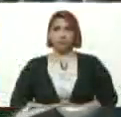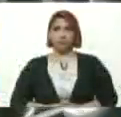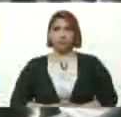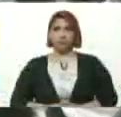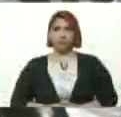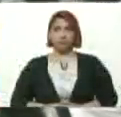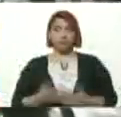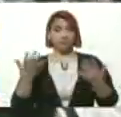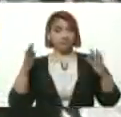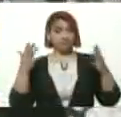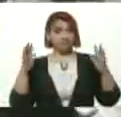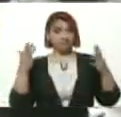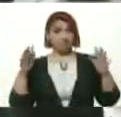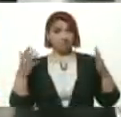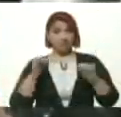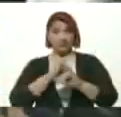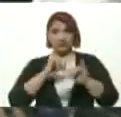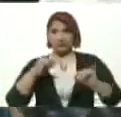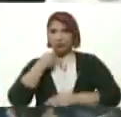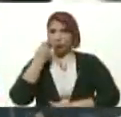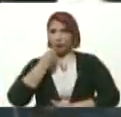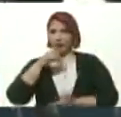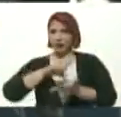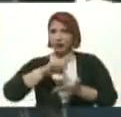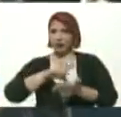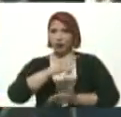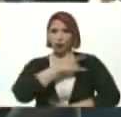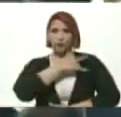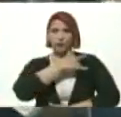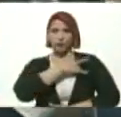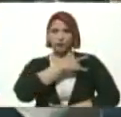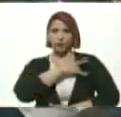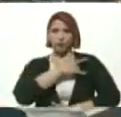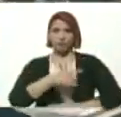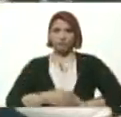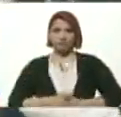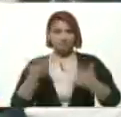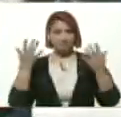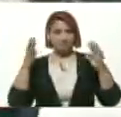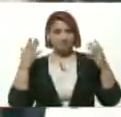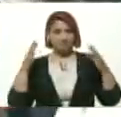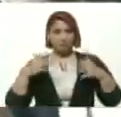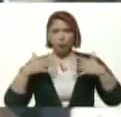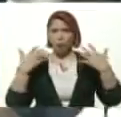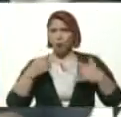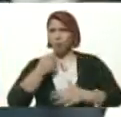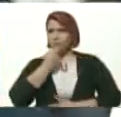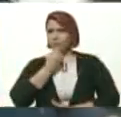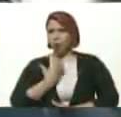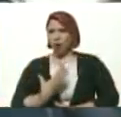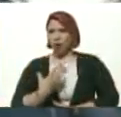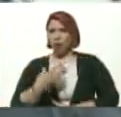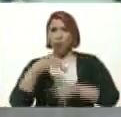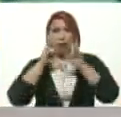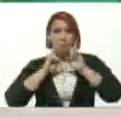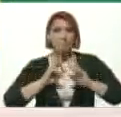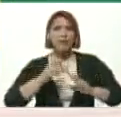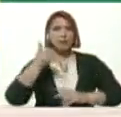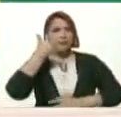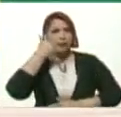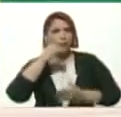Ya para jóvenes de liceos Y universidades Está bastante bueno Limpiar el celular